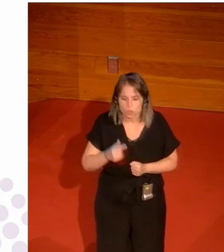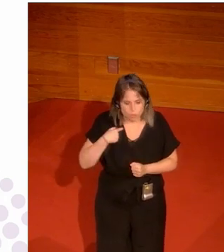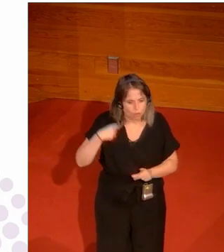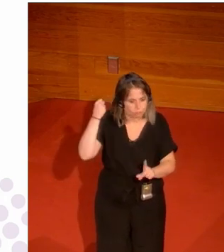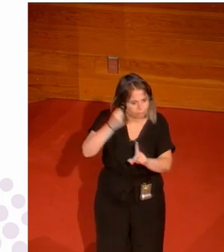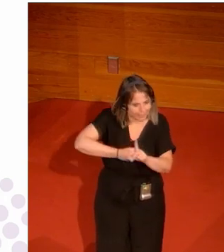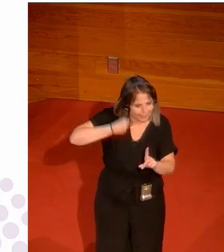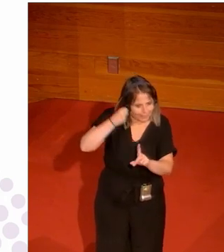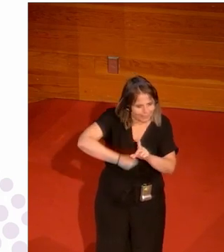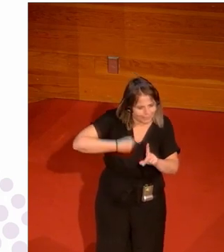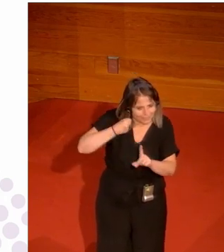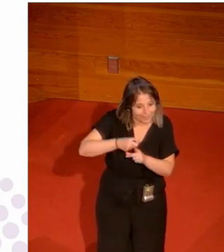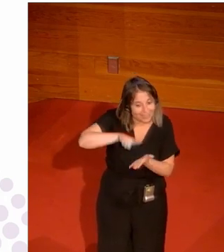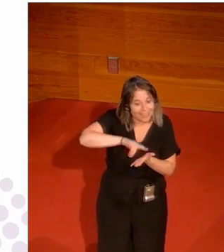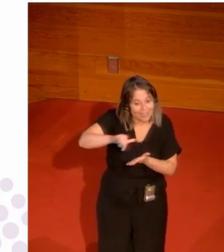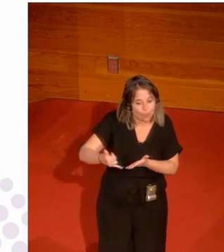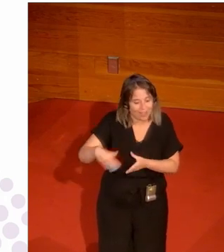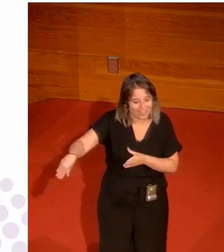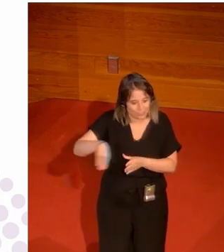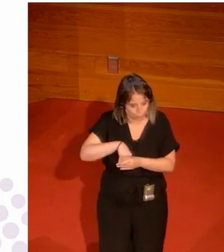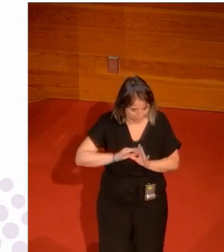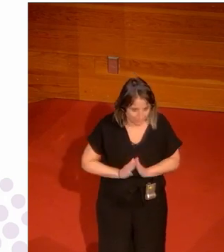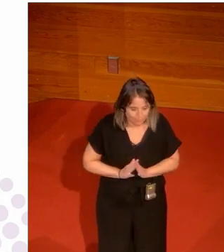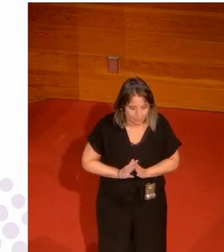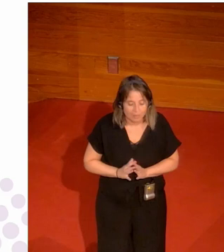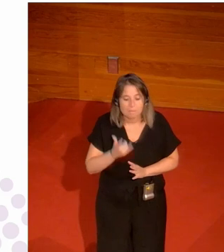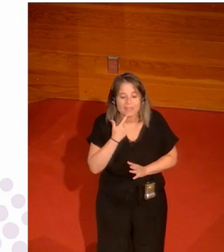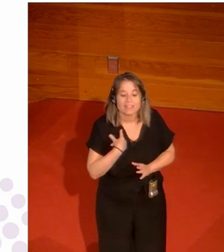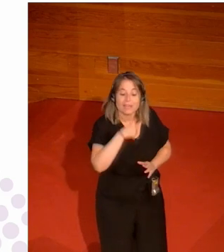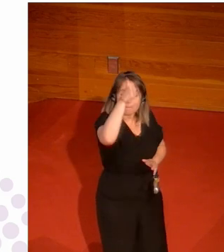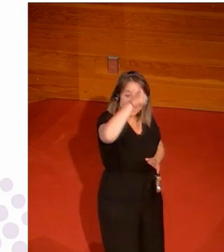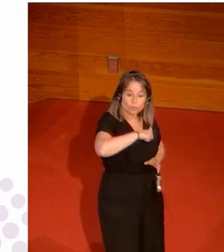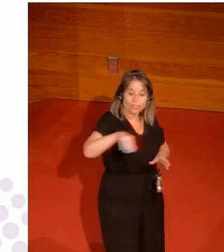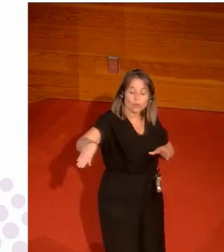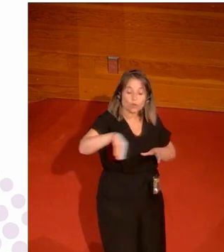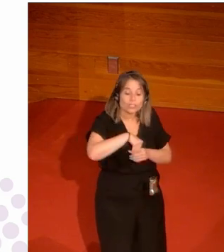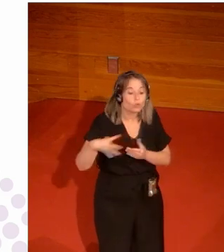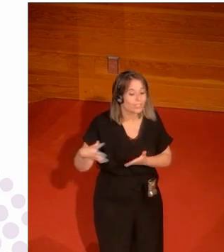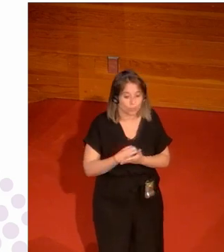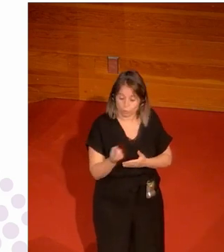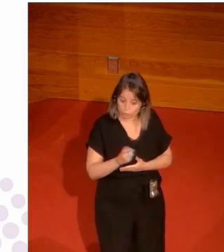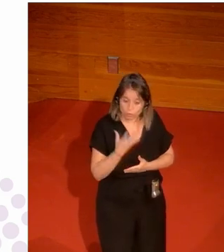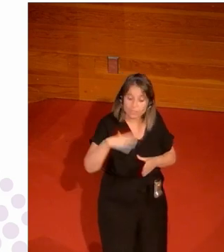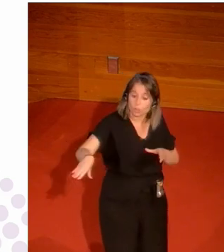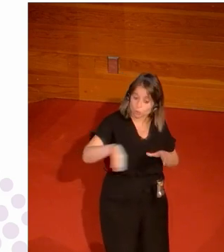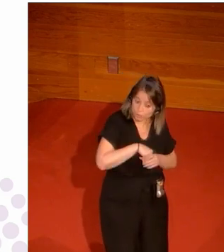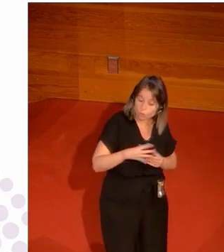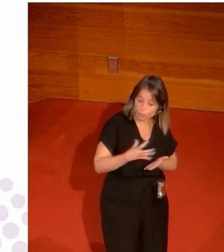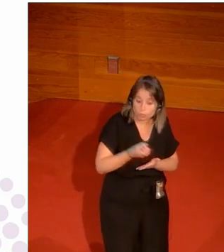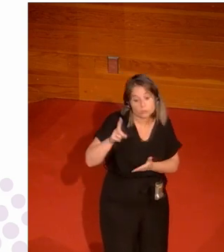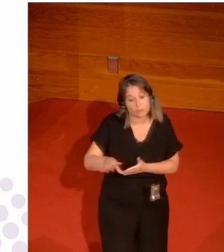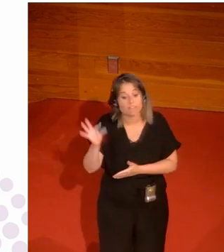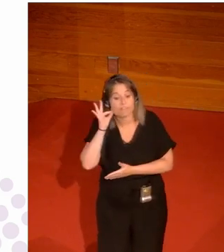seguir erre que erre con el lenguaje inclusivo a mí que no me vendan que el masculino nos incluya a todos porque si nos incluya a todos pues vamos a utilizar